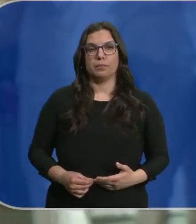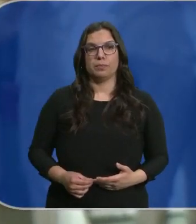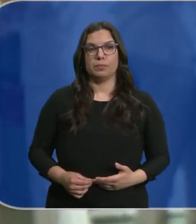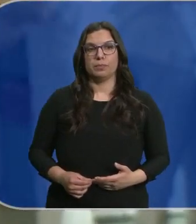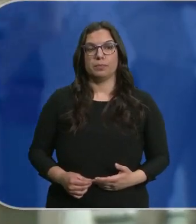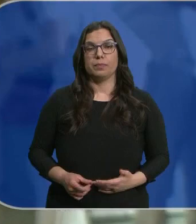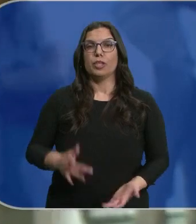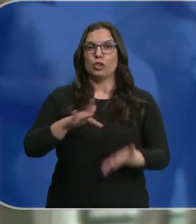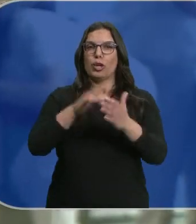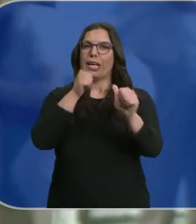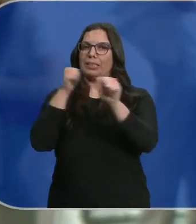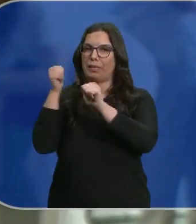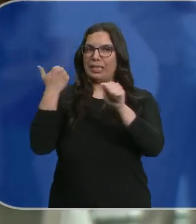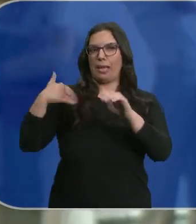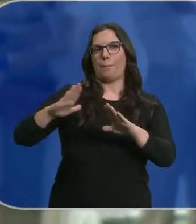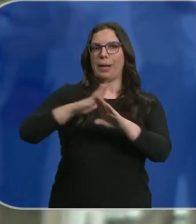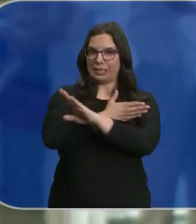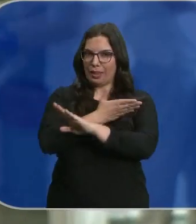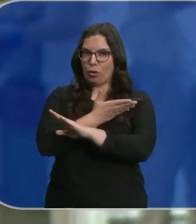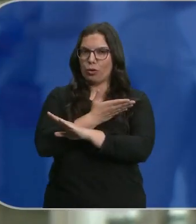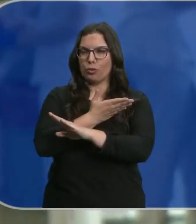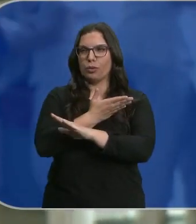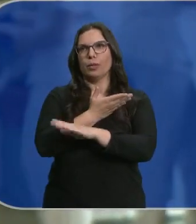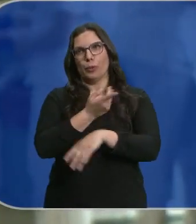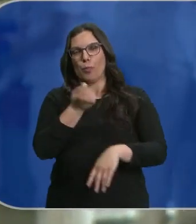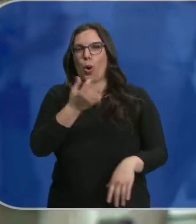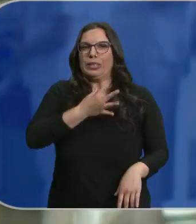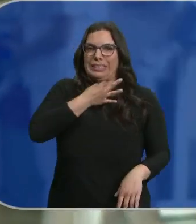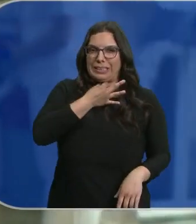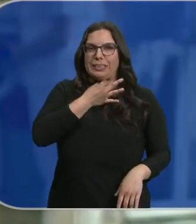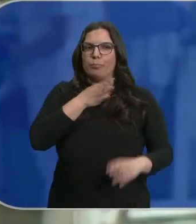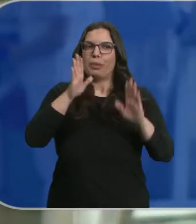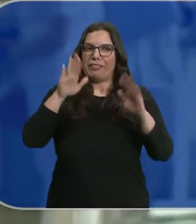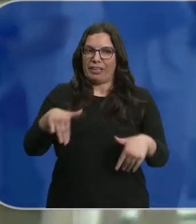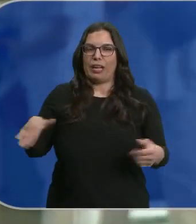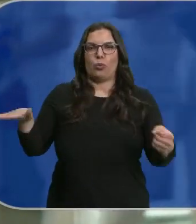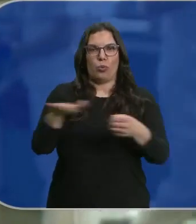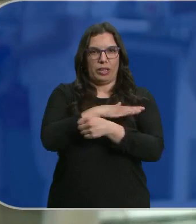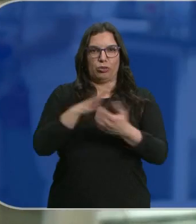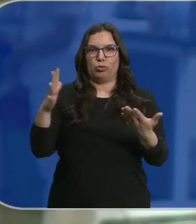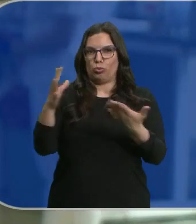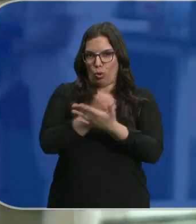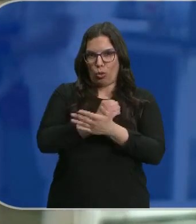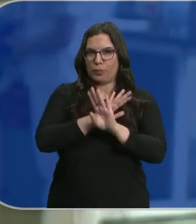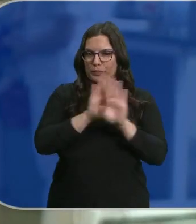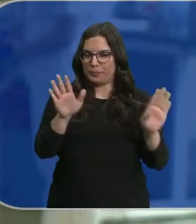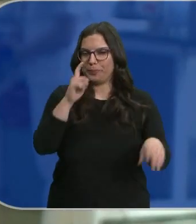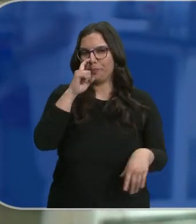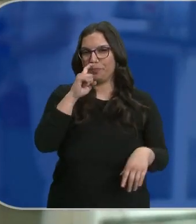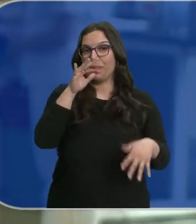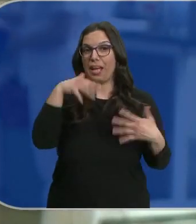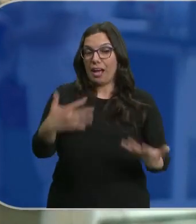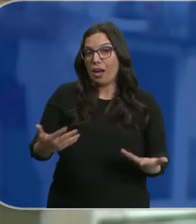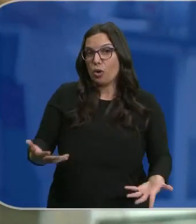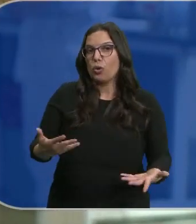Hemos pasado la Semana Santa, la hemos pasado un poquito apurados, pero hemos dado cobertura a todas las necesidades. Ahora